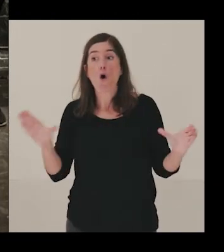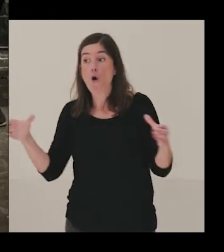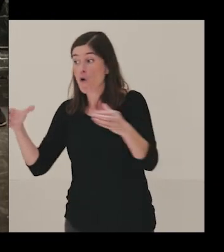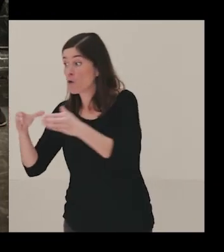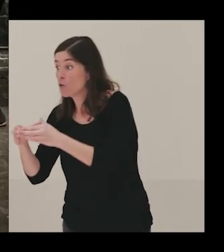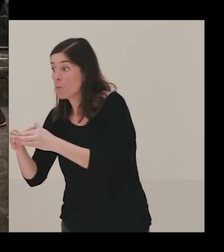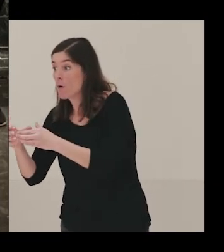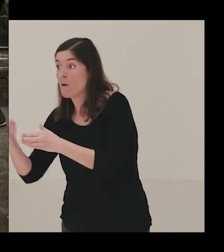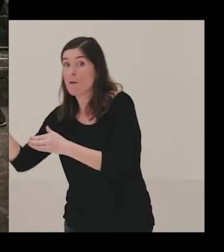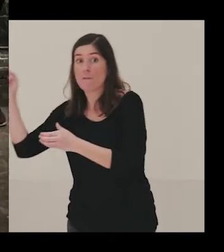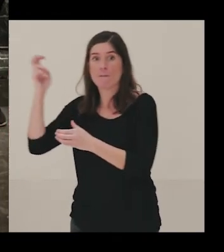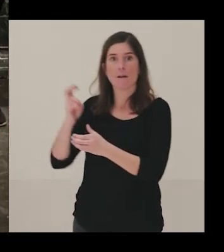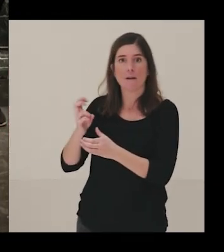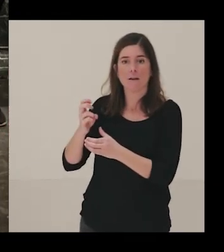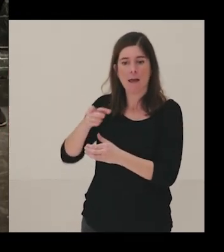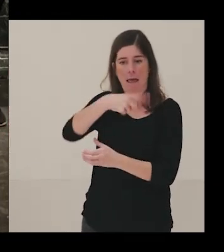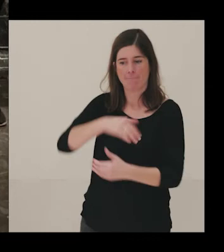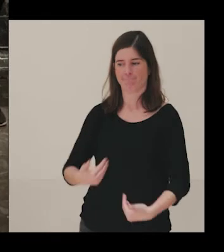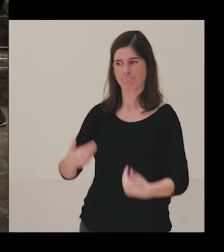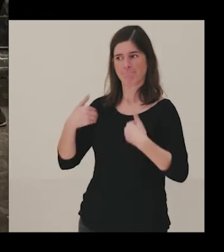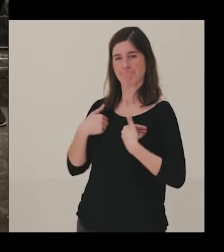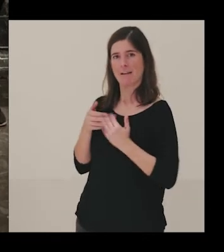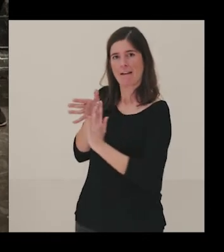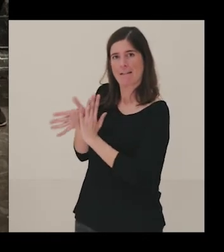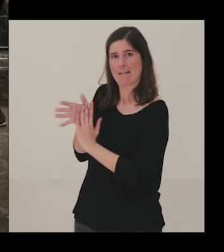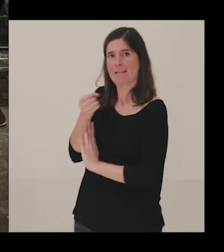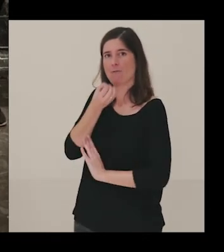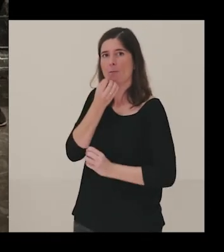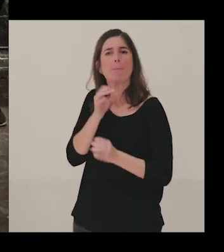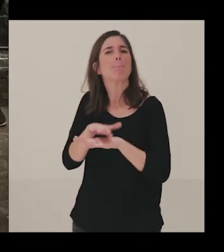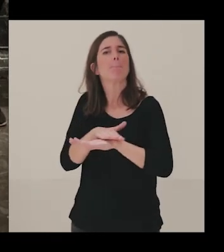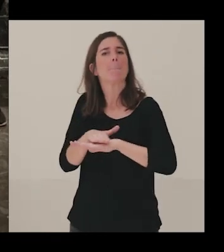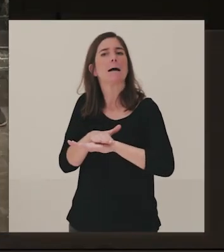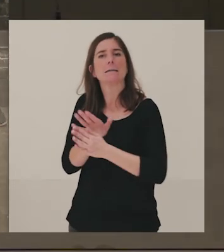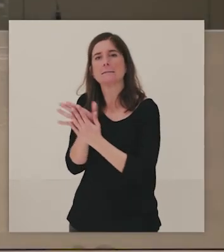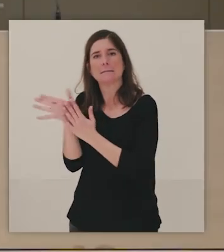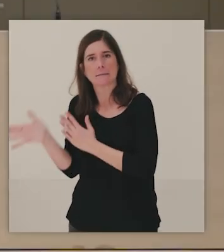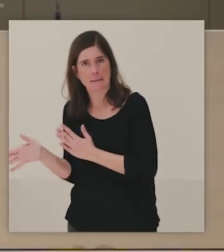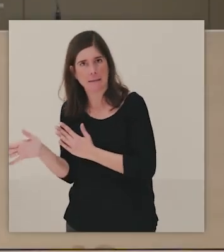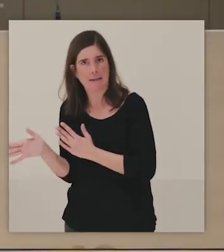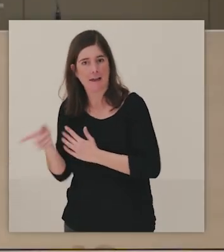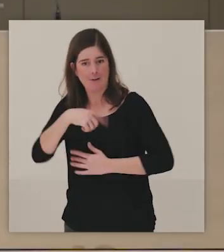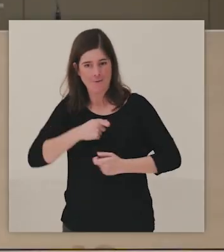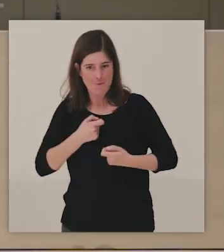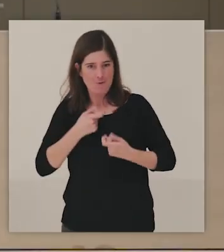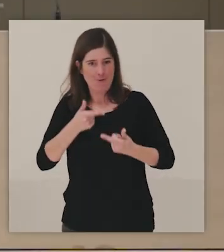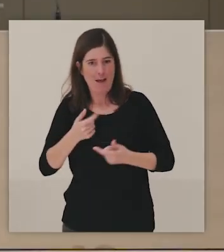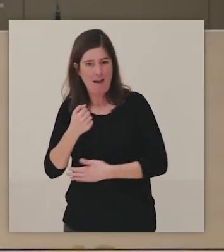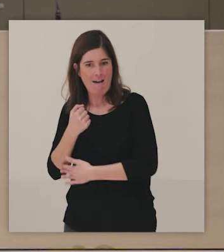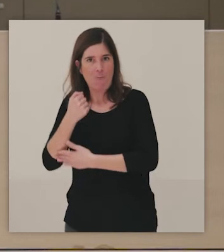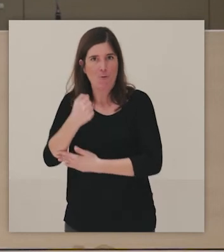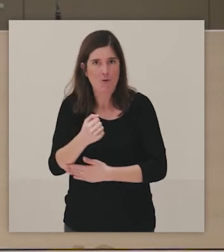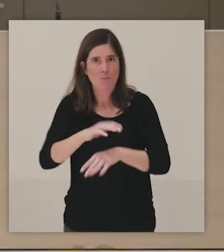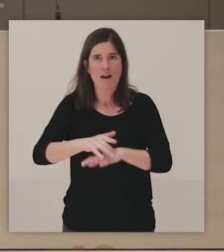al grupo que va a hacer la actividad. Bueno, pues esas son un poco las actividades o las